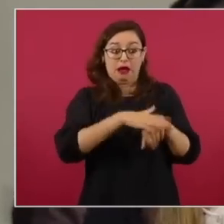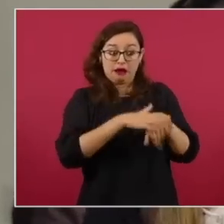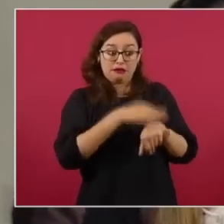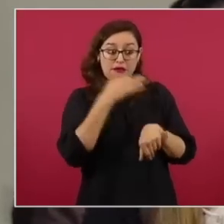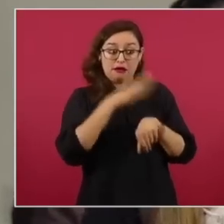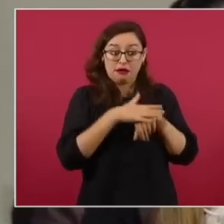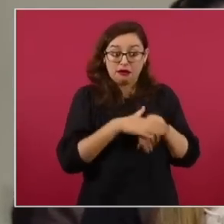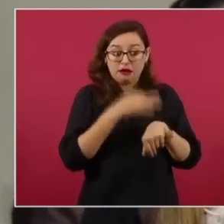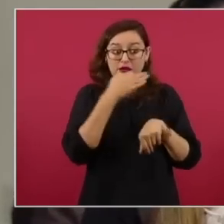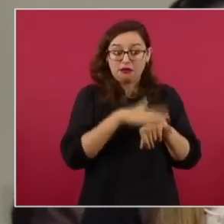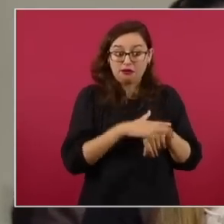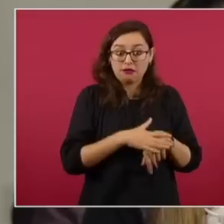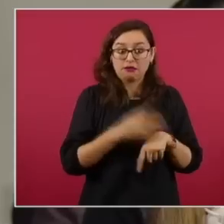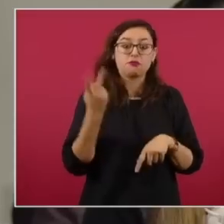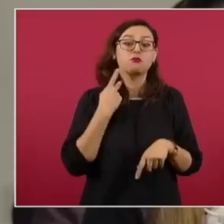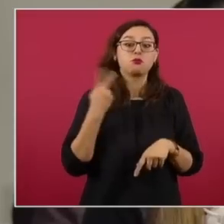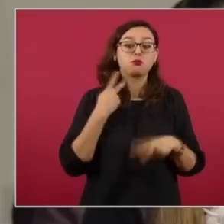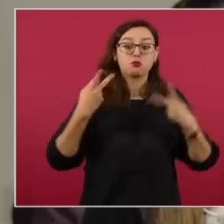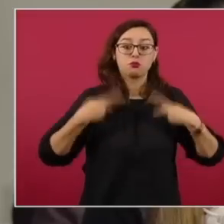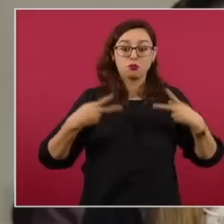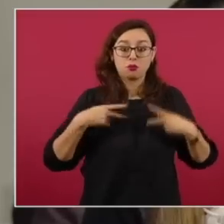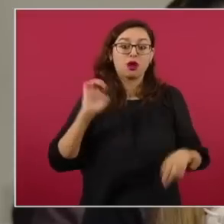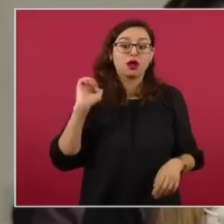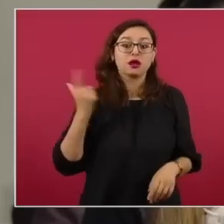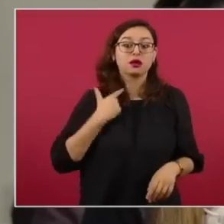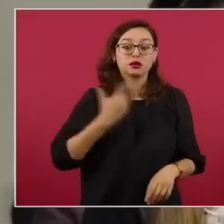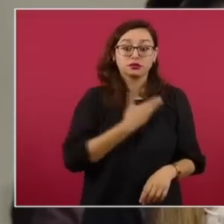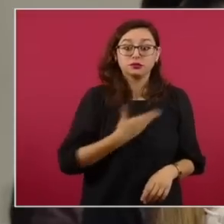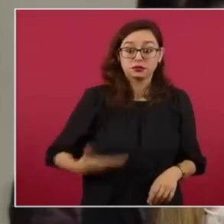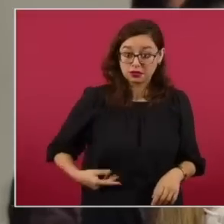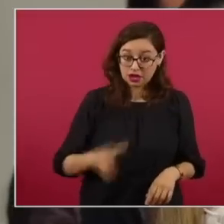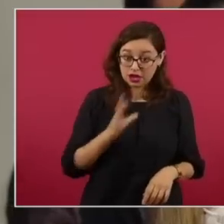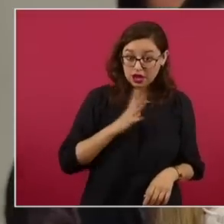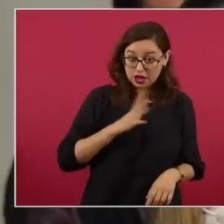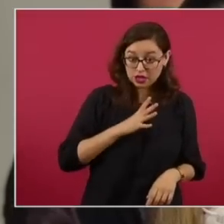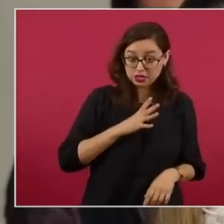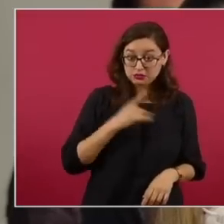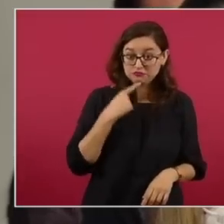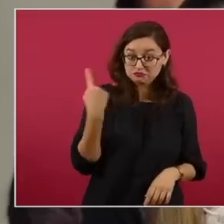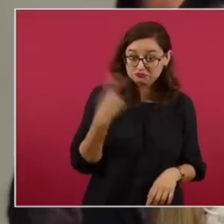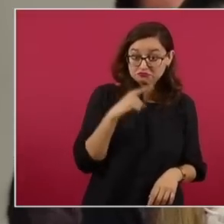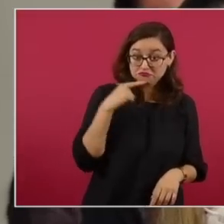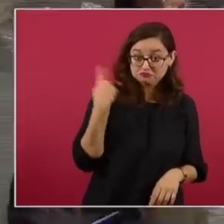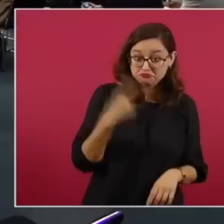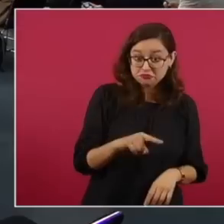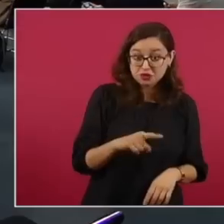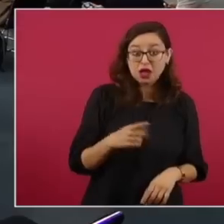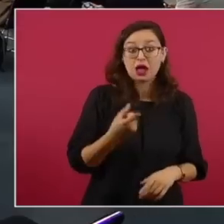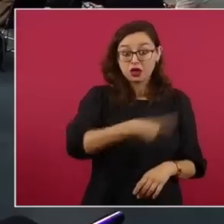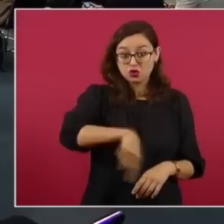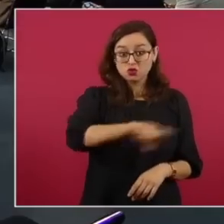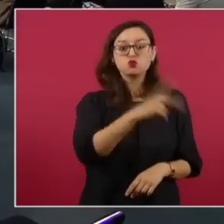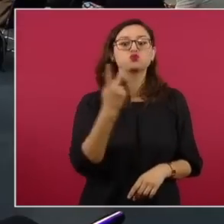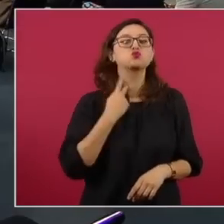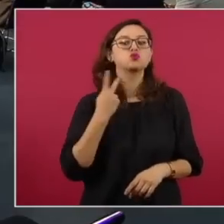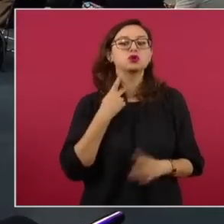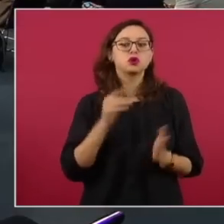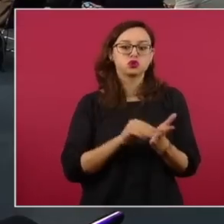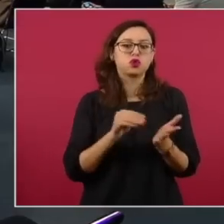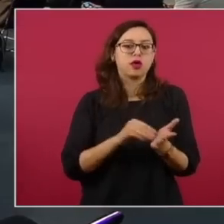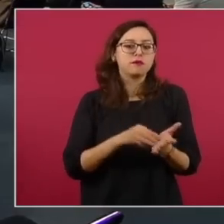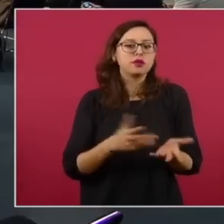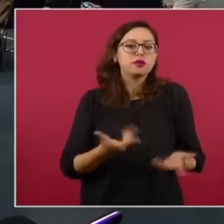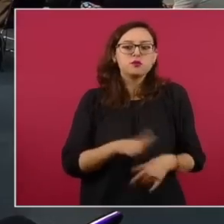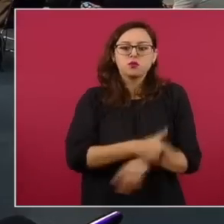por estas personas políticamente expuestas que son los expresidentes. Siguen siendo personas políticamente expuestas por el cargo que